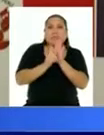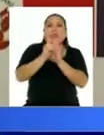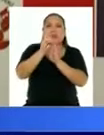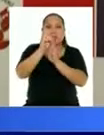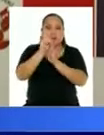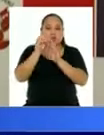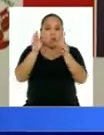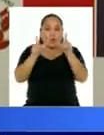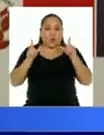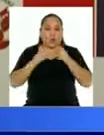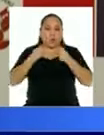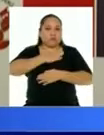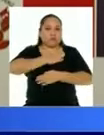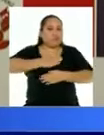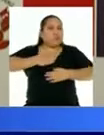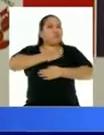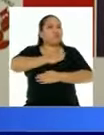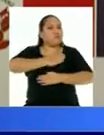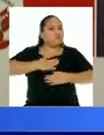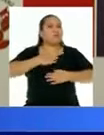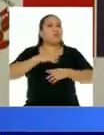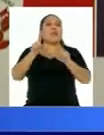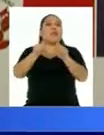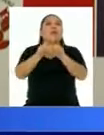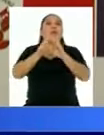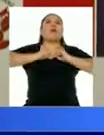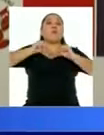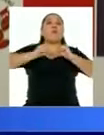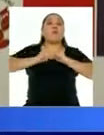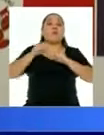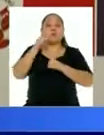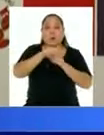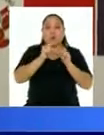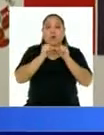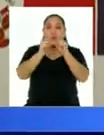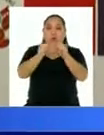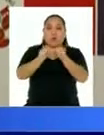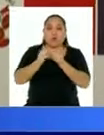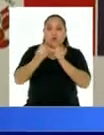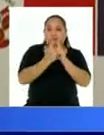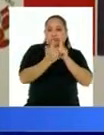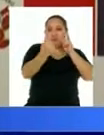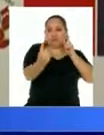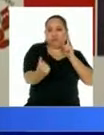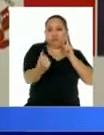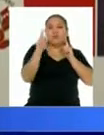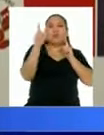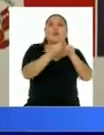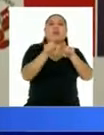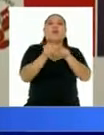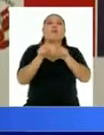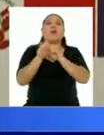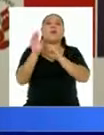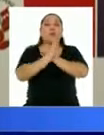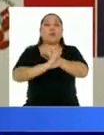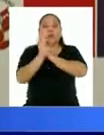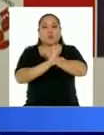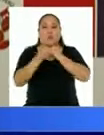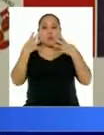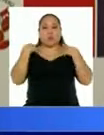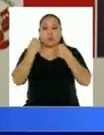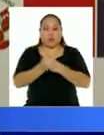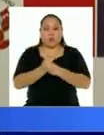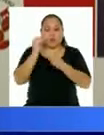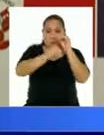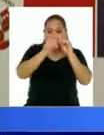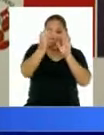espacios de recreación y deporte, manteniendo las distancias y la seguridad sanitaria que se están